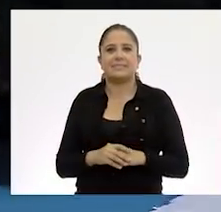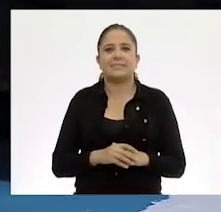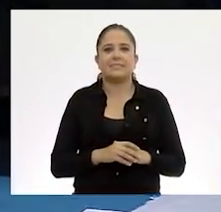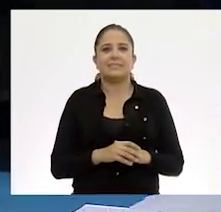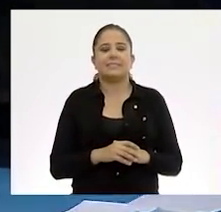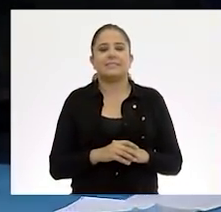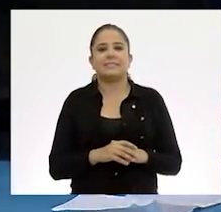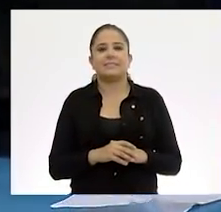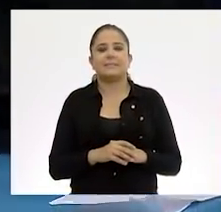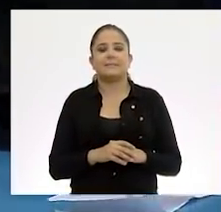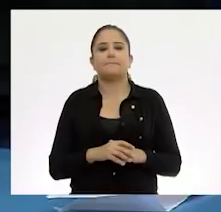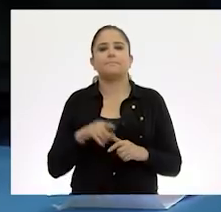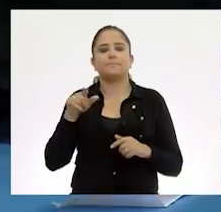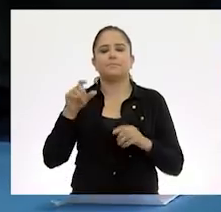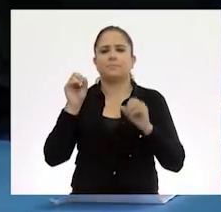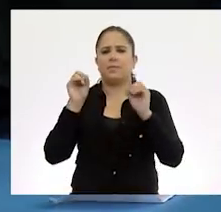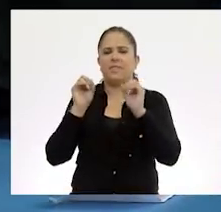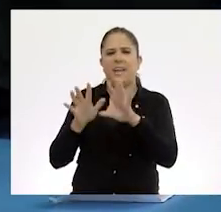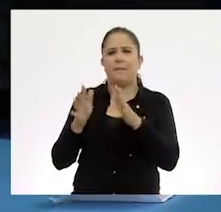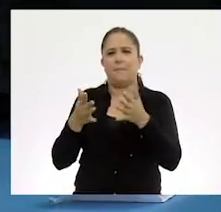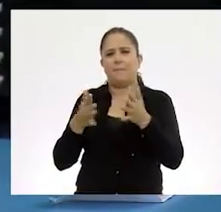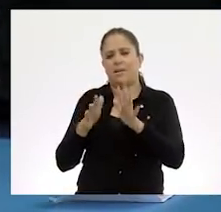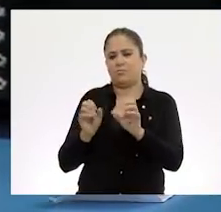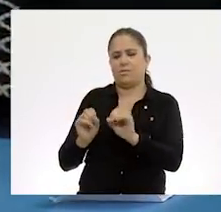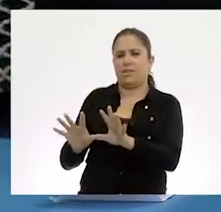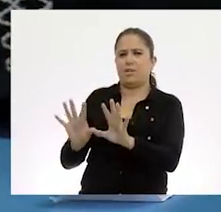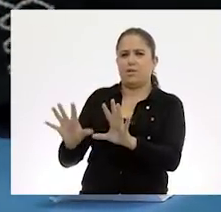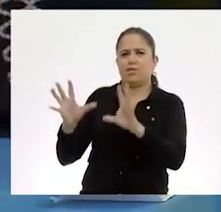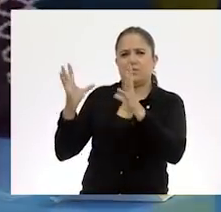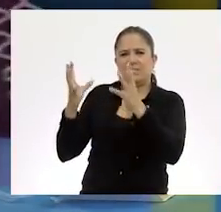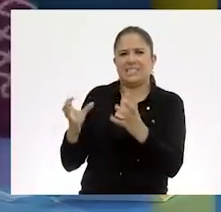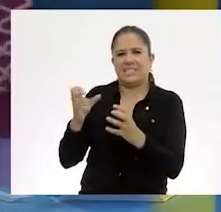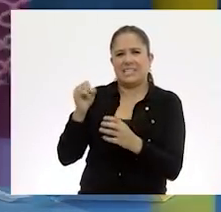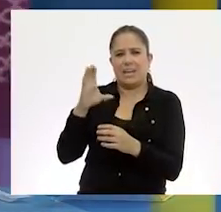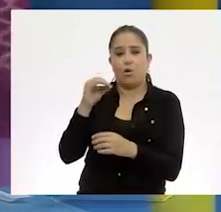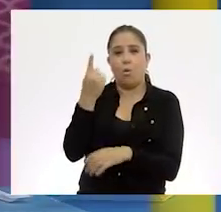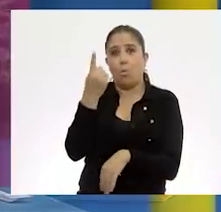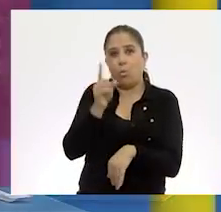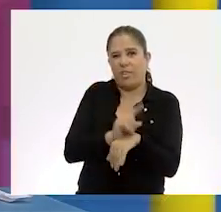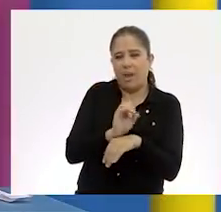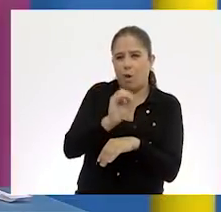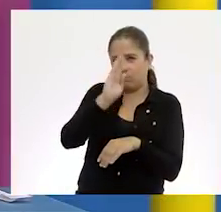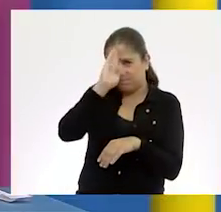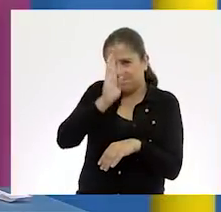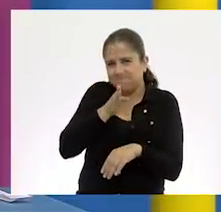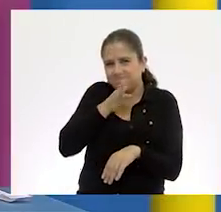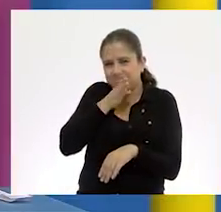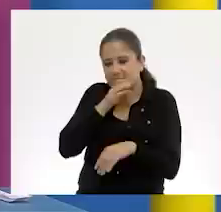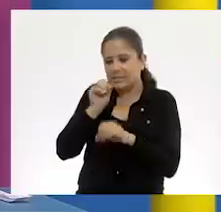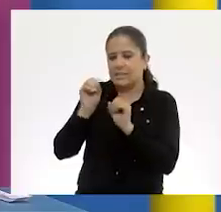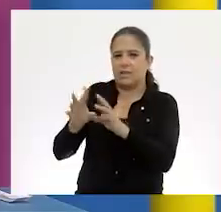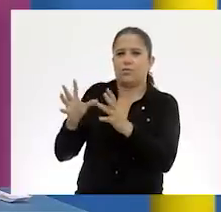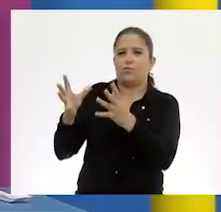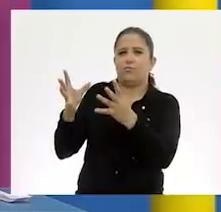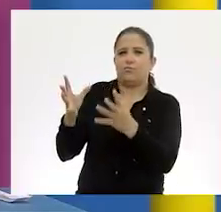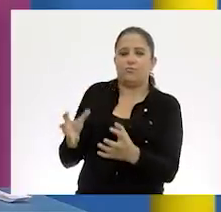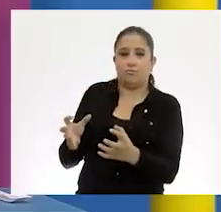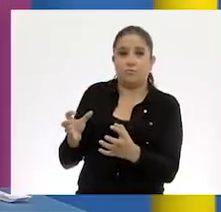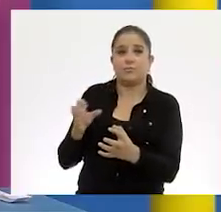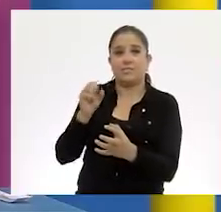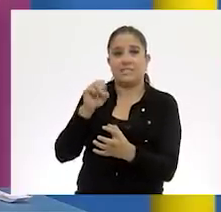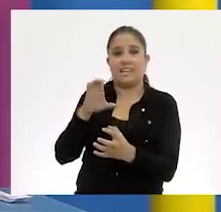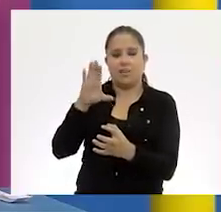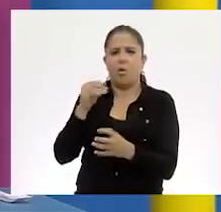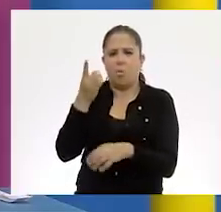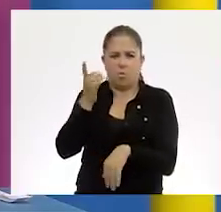Lo vamos a dejar reposar aproximadamente un día o tal vez medio día, si tenemos así como que mucho tiempo libre. Pero